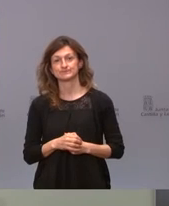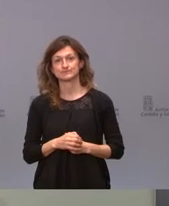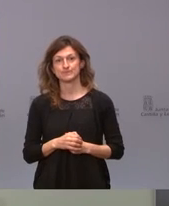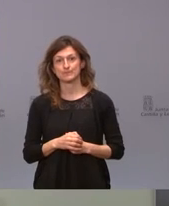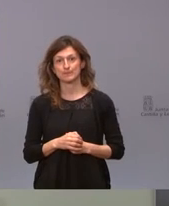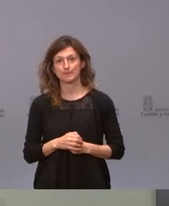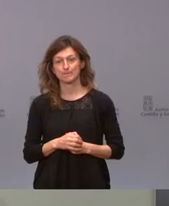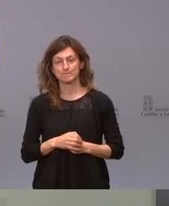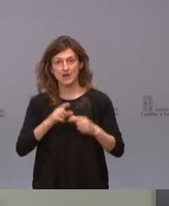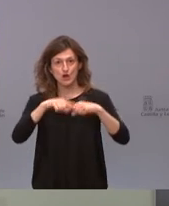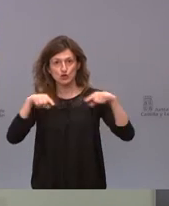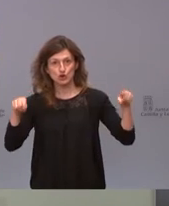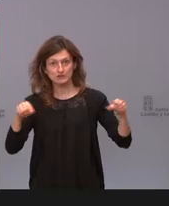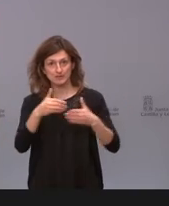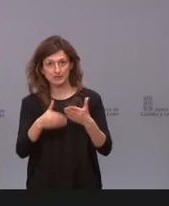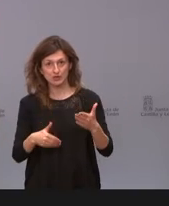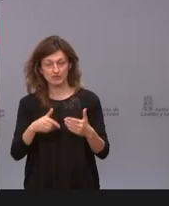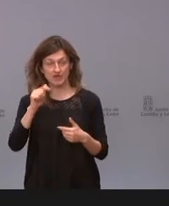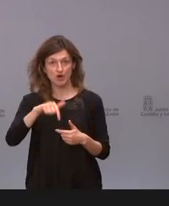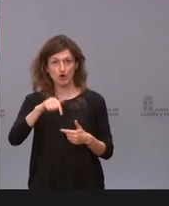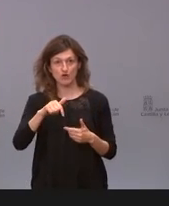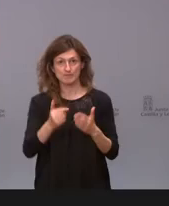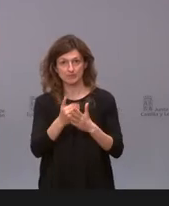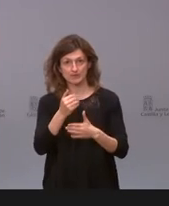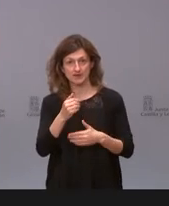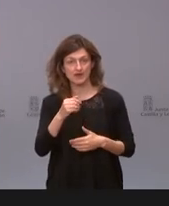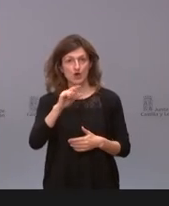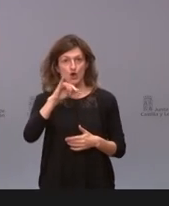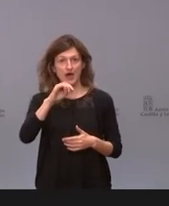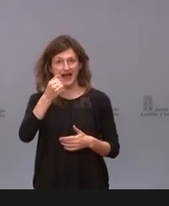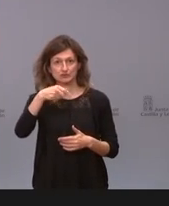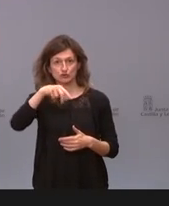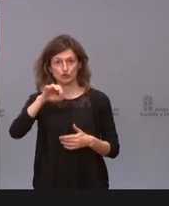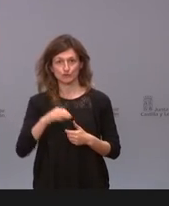desde el norte de Castilla nos sigue esta mañana Antonio García Encinas Antonio